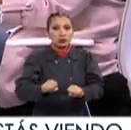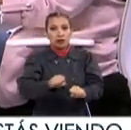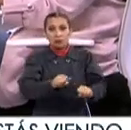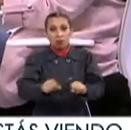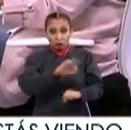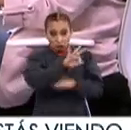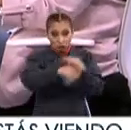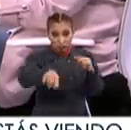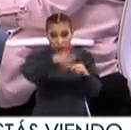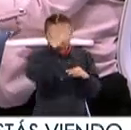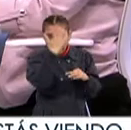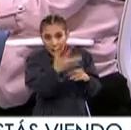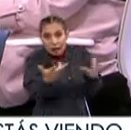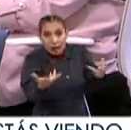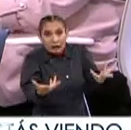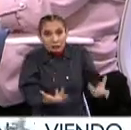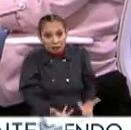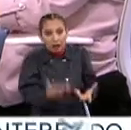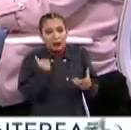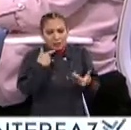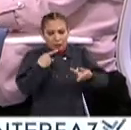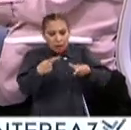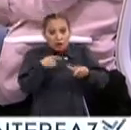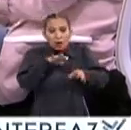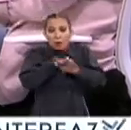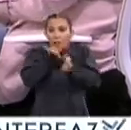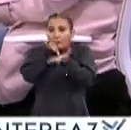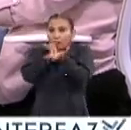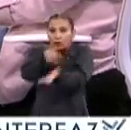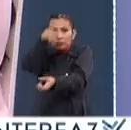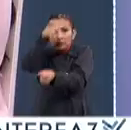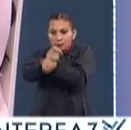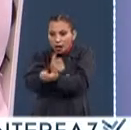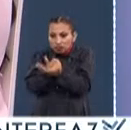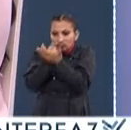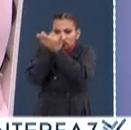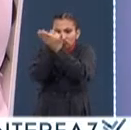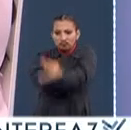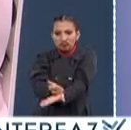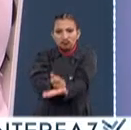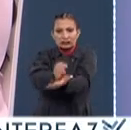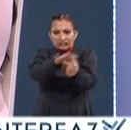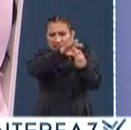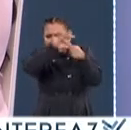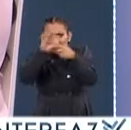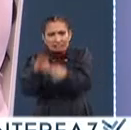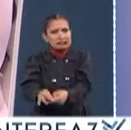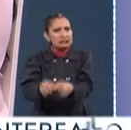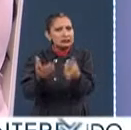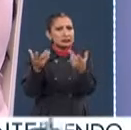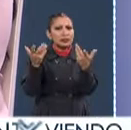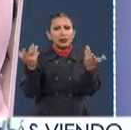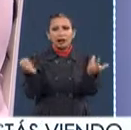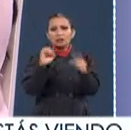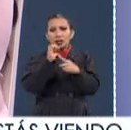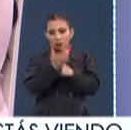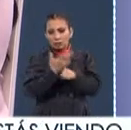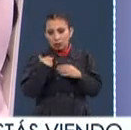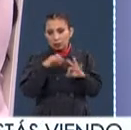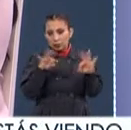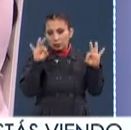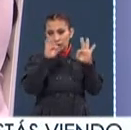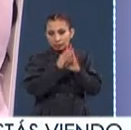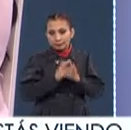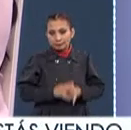todas las personas sepamos qué hacer y cómo apoyar en ese primer momento En ese primer contacto y situación es